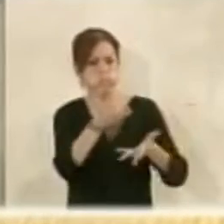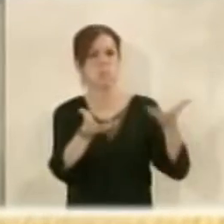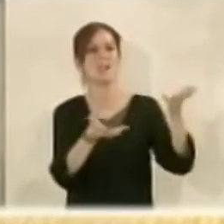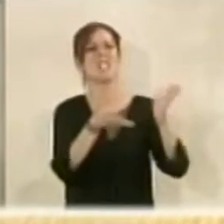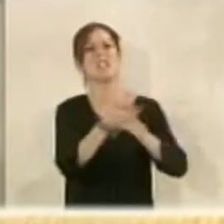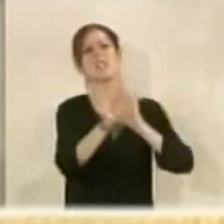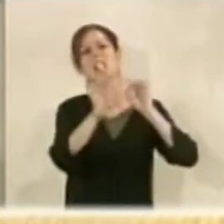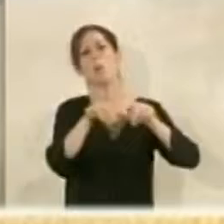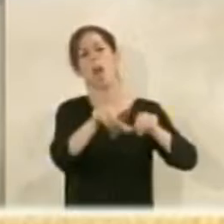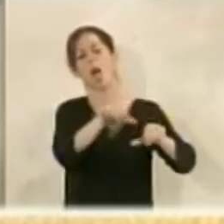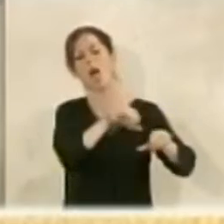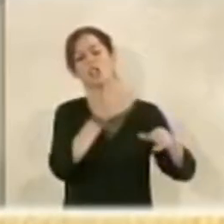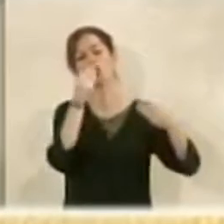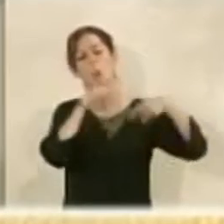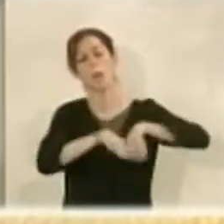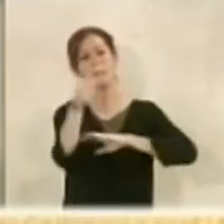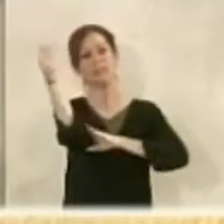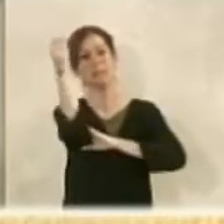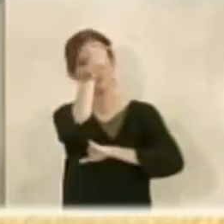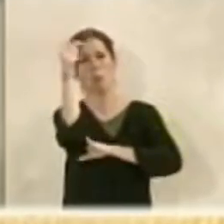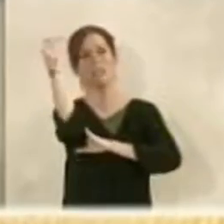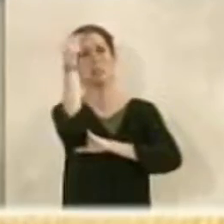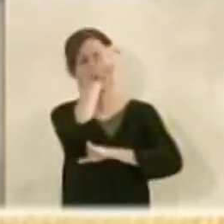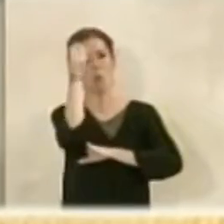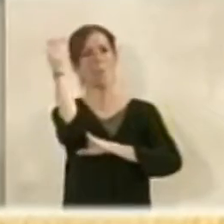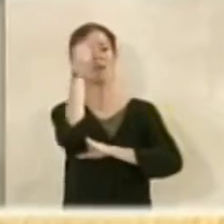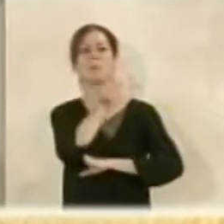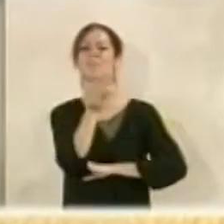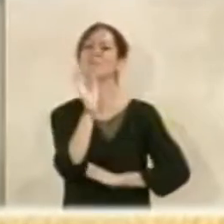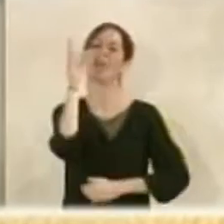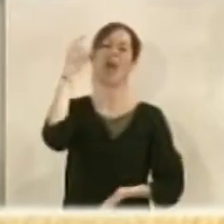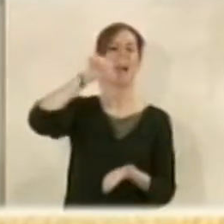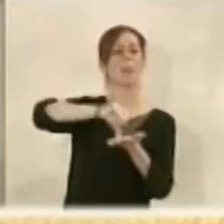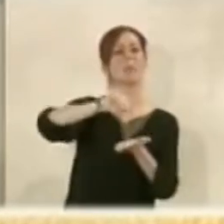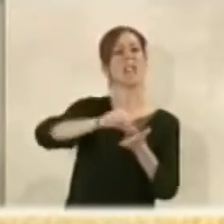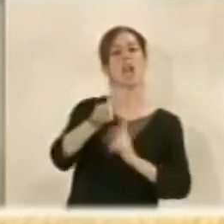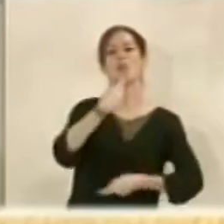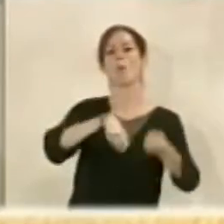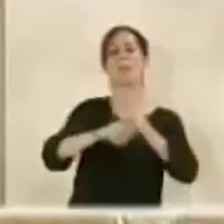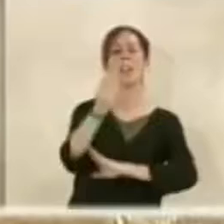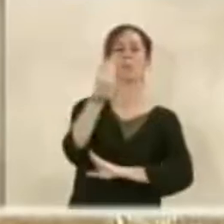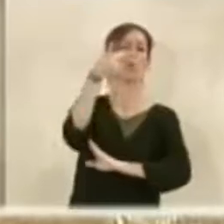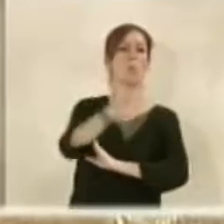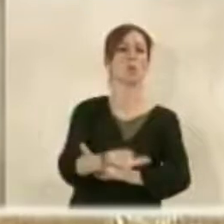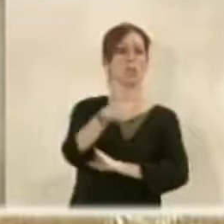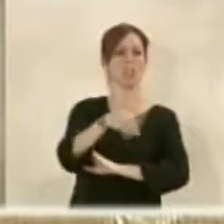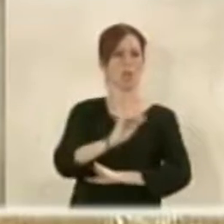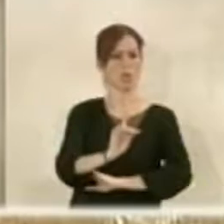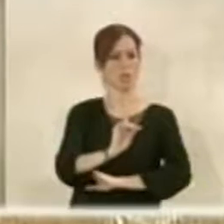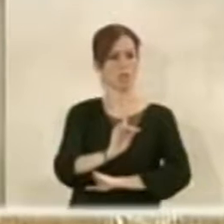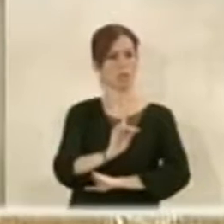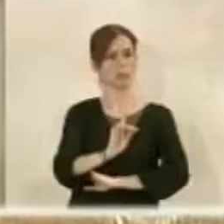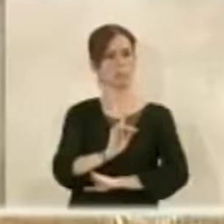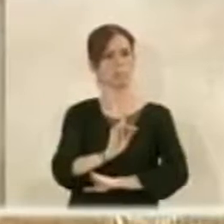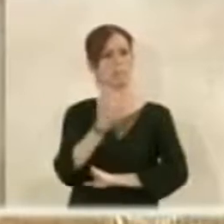abandonar ese pesimismo histórico que había en Almería en cuanto a que no éramos capital comercial de la comarca, ya no